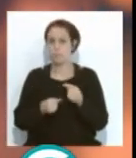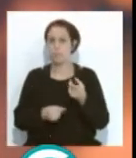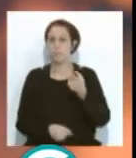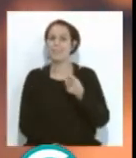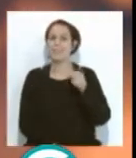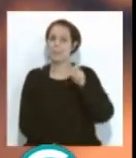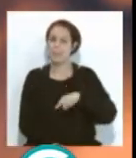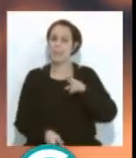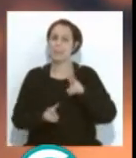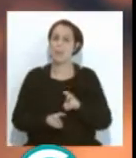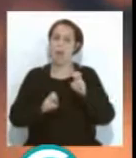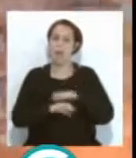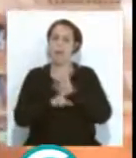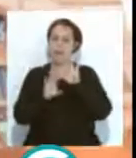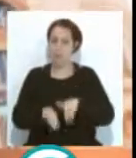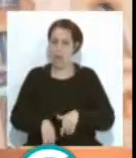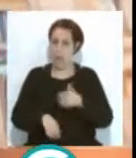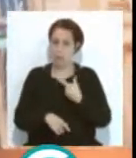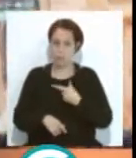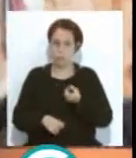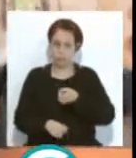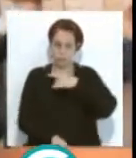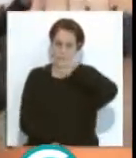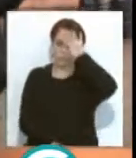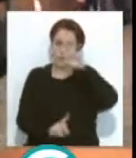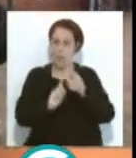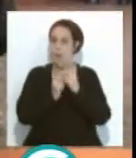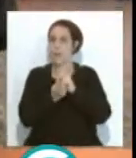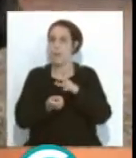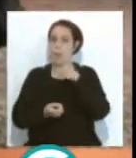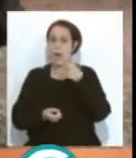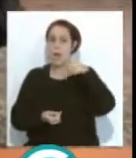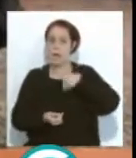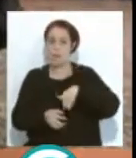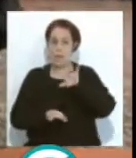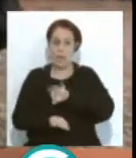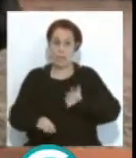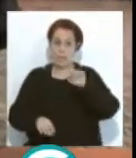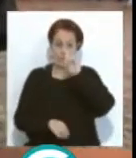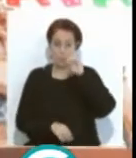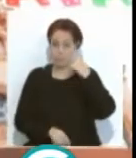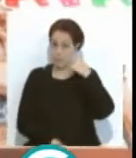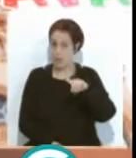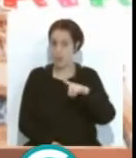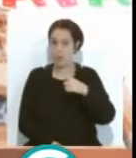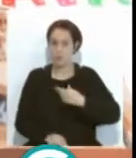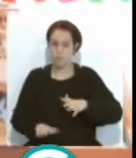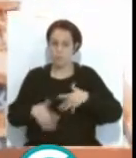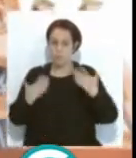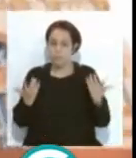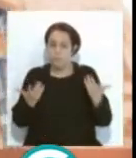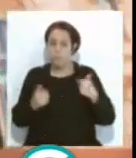Y el tema de la final que este año cambiaba, sorpresivamente además, porque ninguno de los que estamos aquí lo sabíamos, y de repente esperando